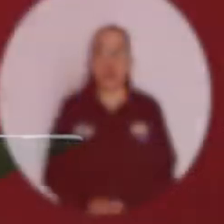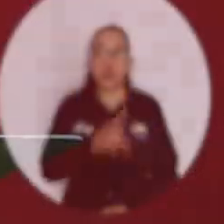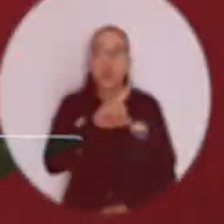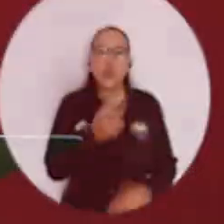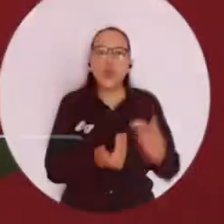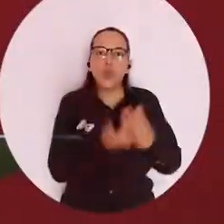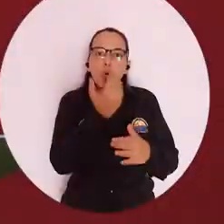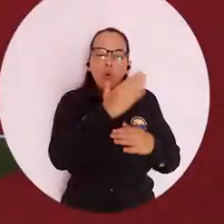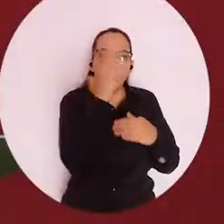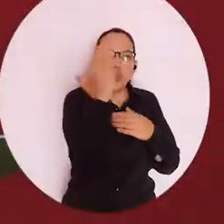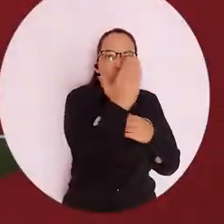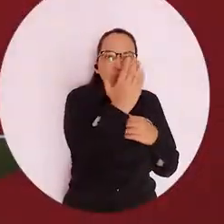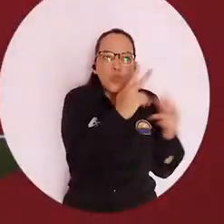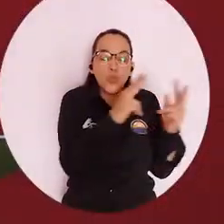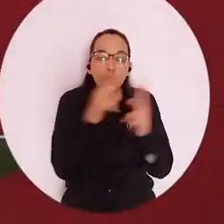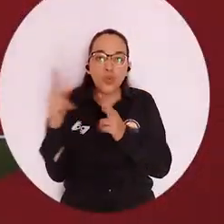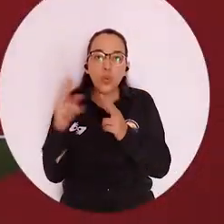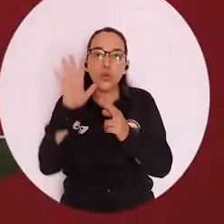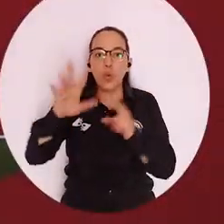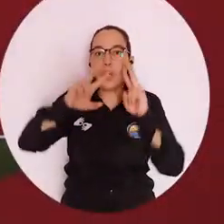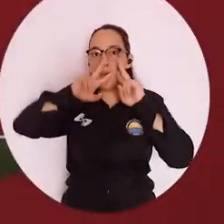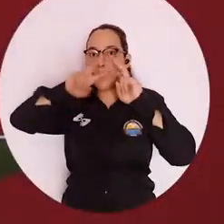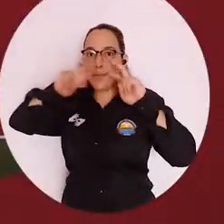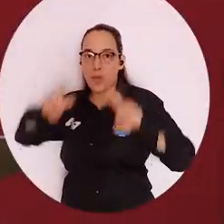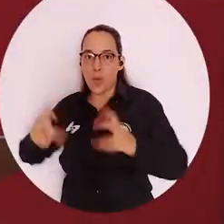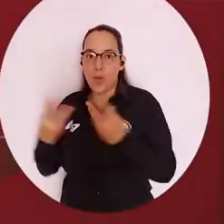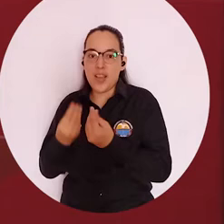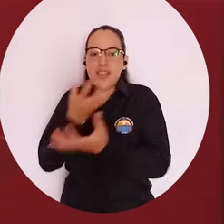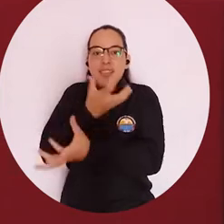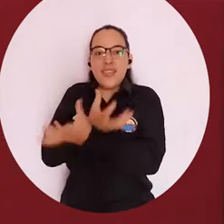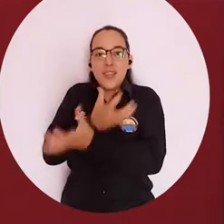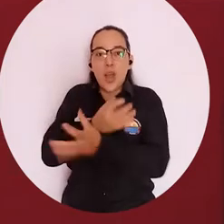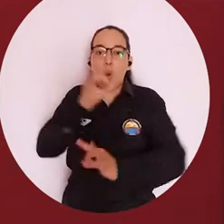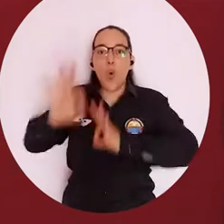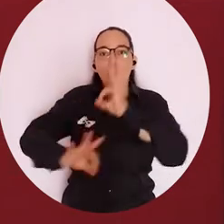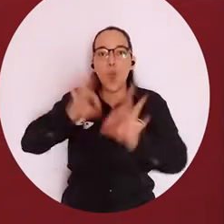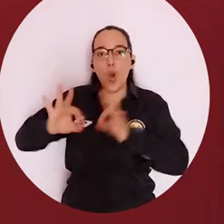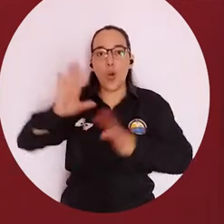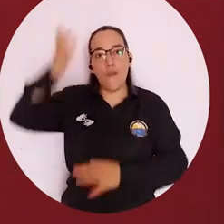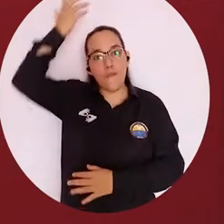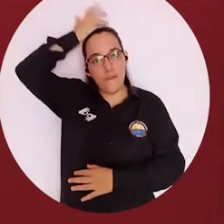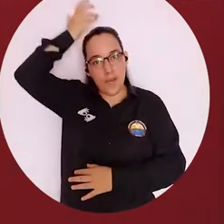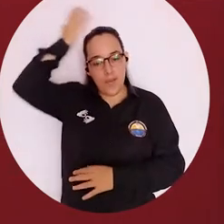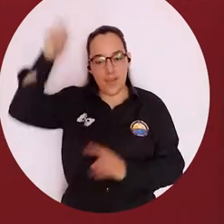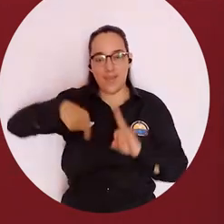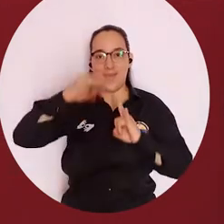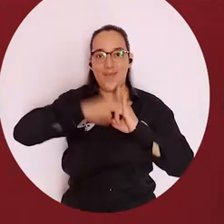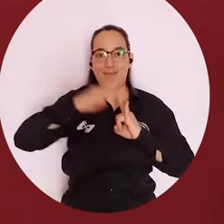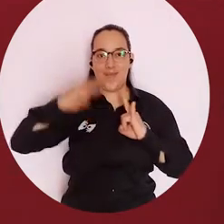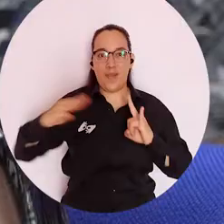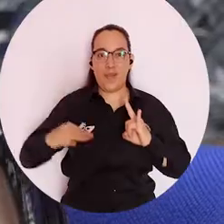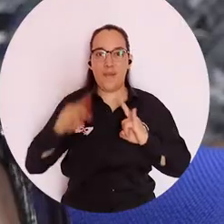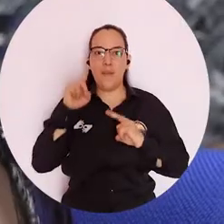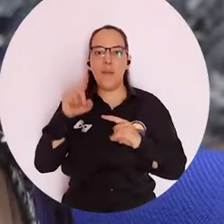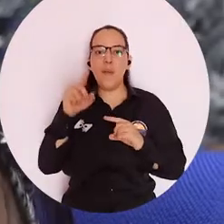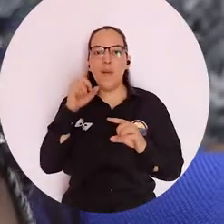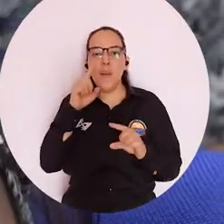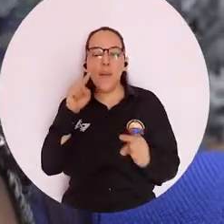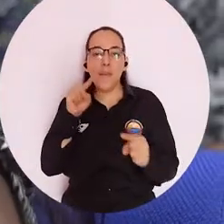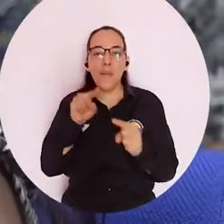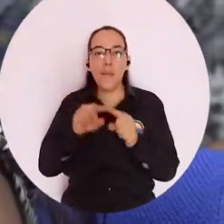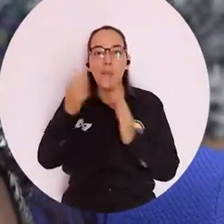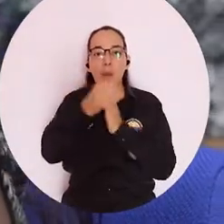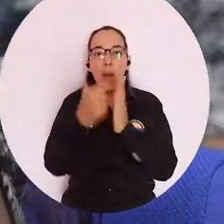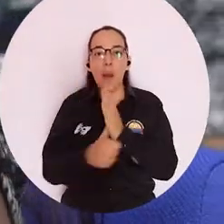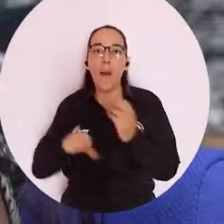El producto audiovisual fue liderado por el grupo de investigación Ciencias del Cuidado en Enfermería de la Alma Mater como parte del